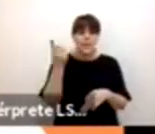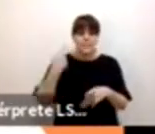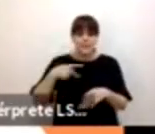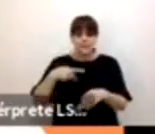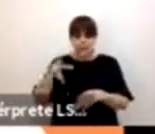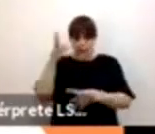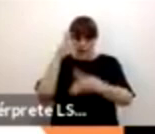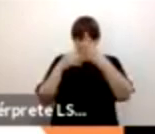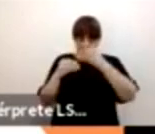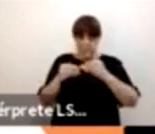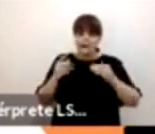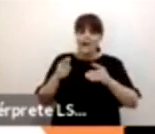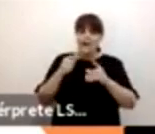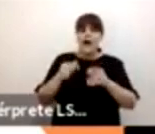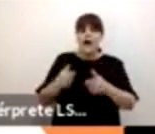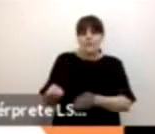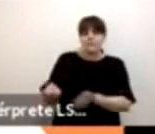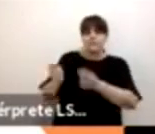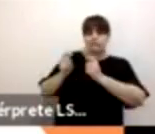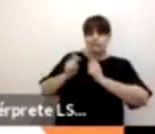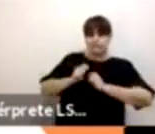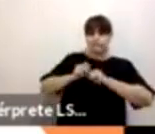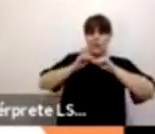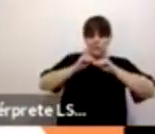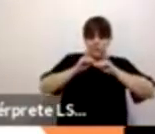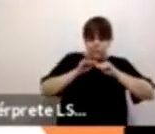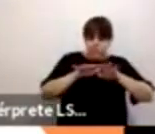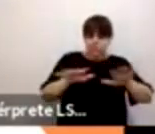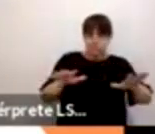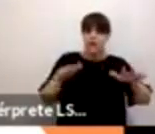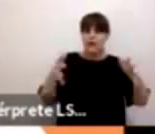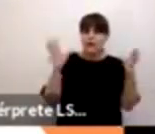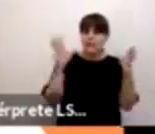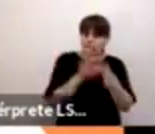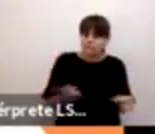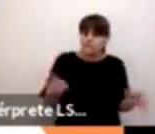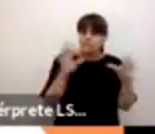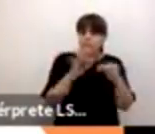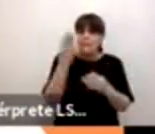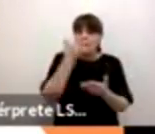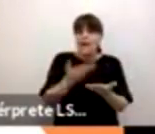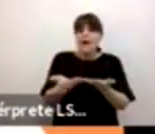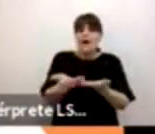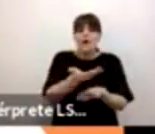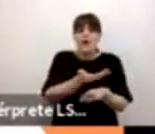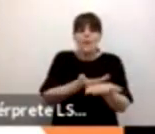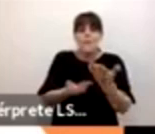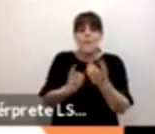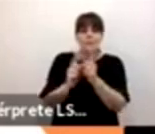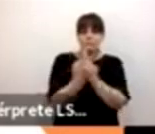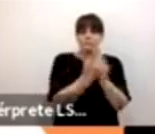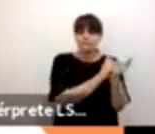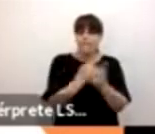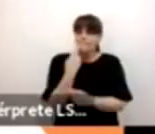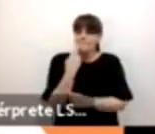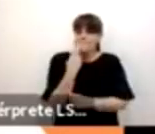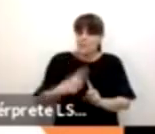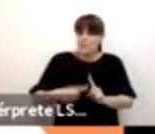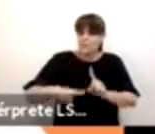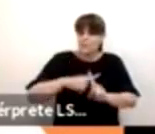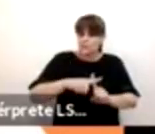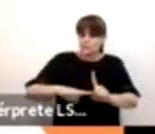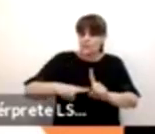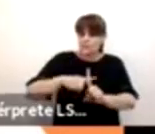de relaciones erótico-afectivas más sanas y de prevención del embarazo adolescente, pero también que